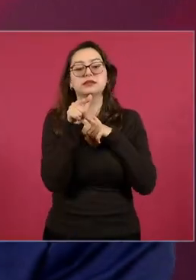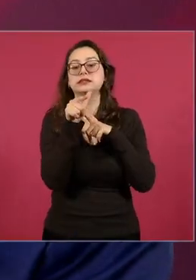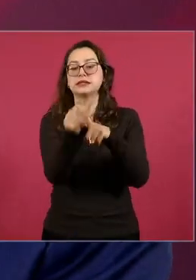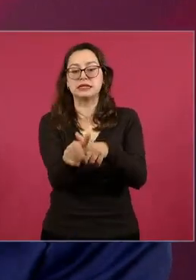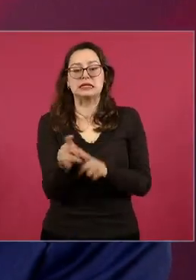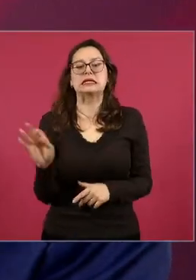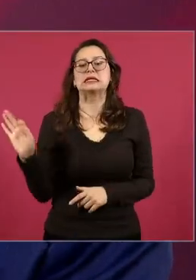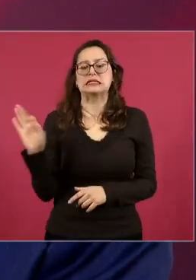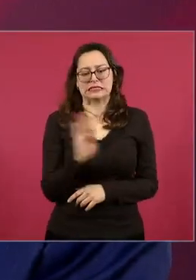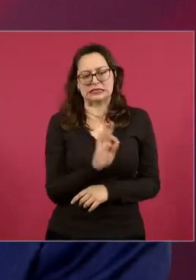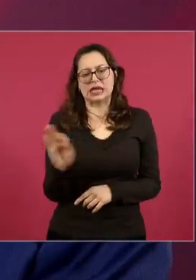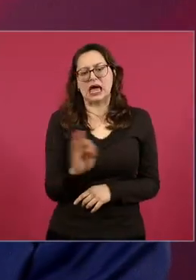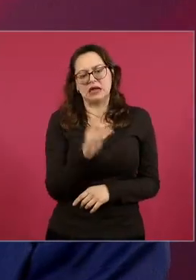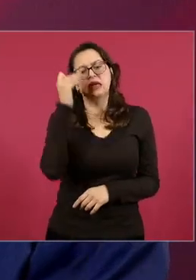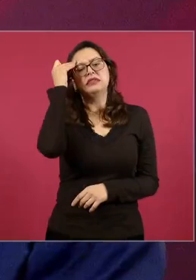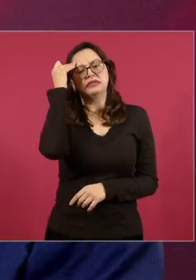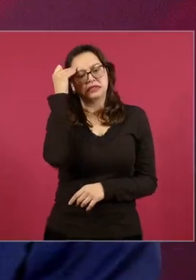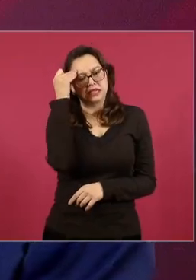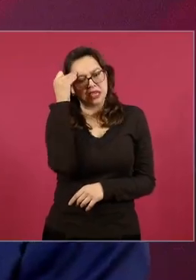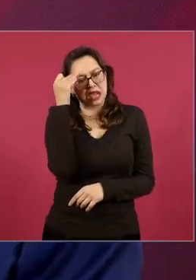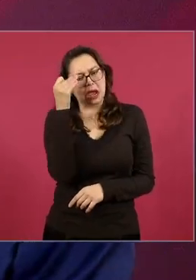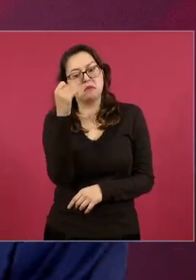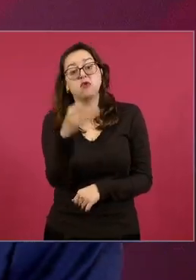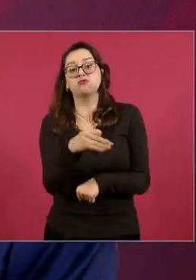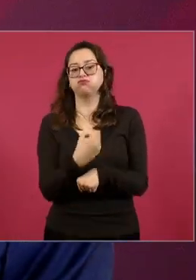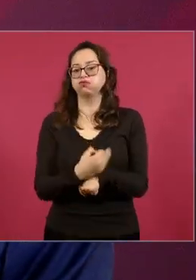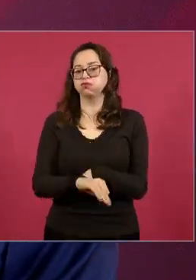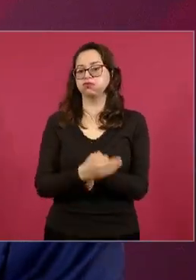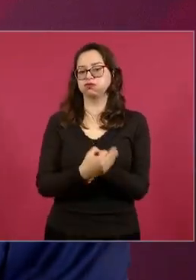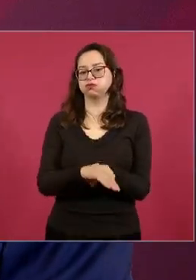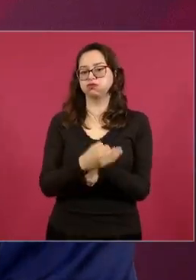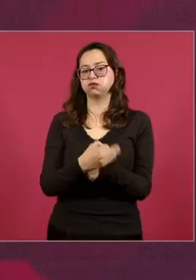mantenerse transitoriamente